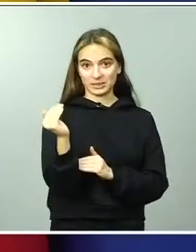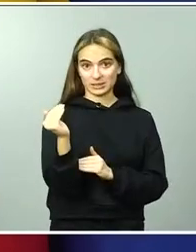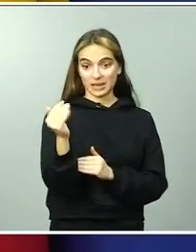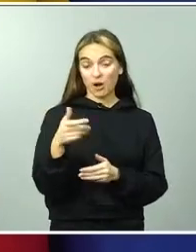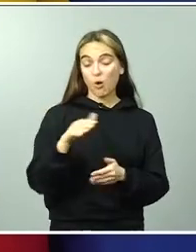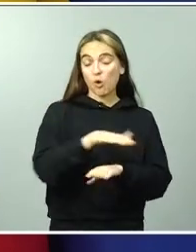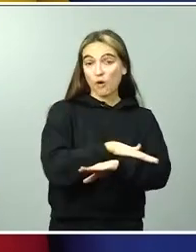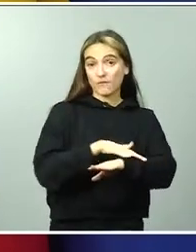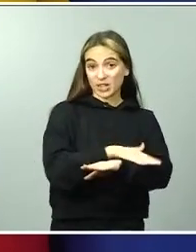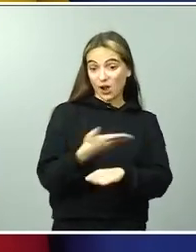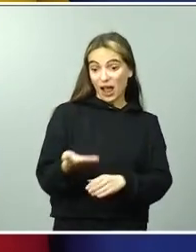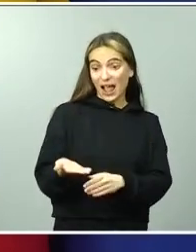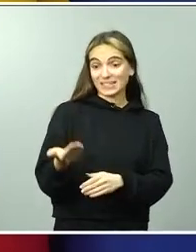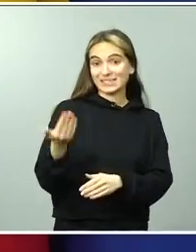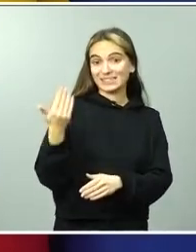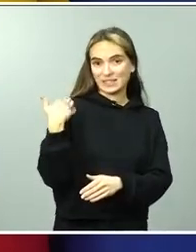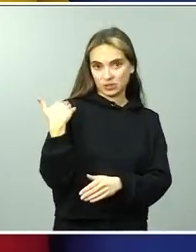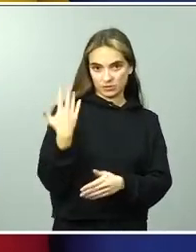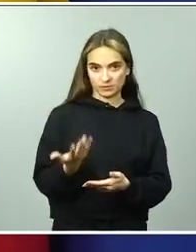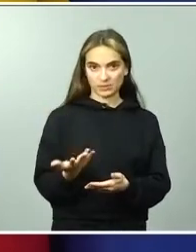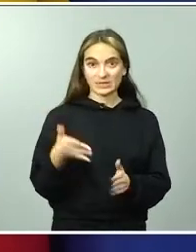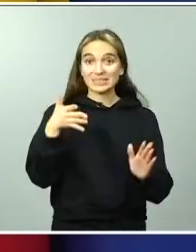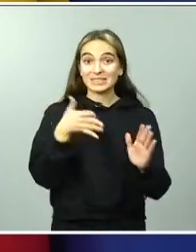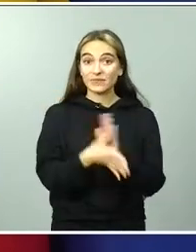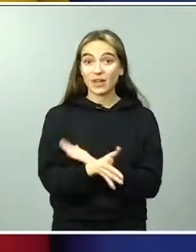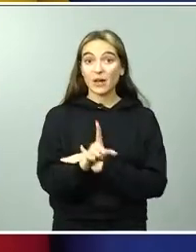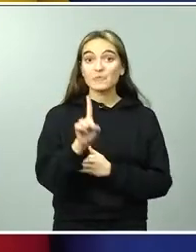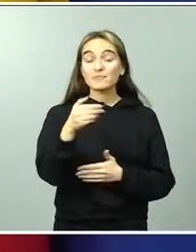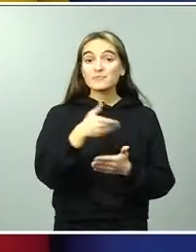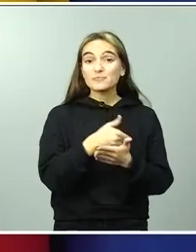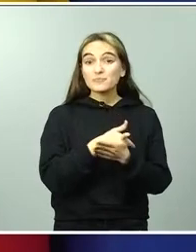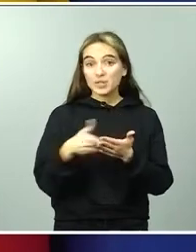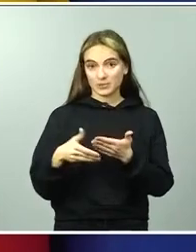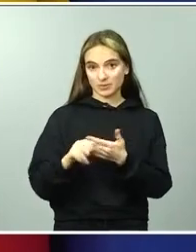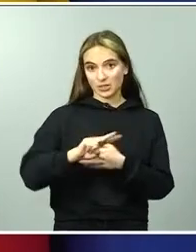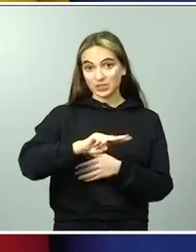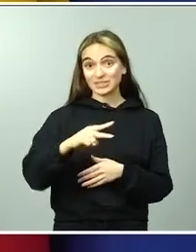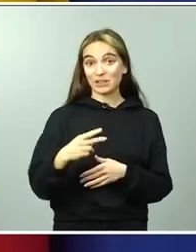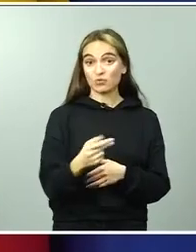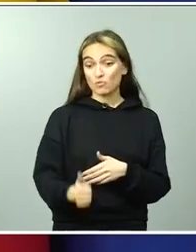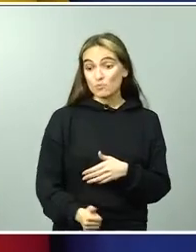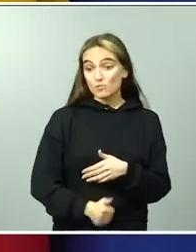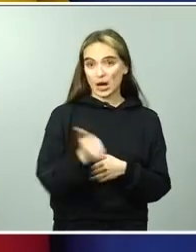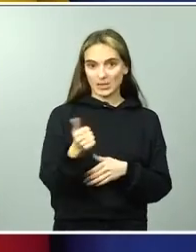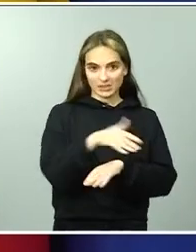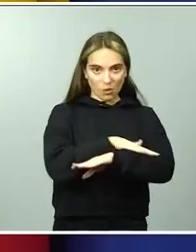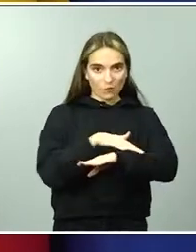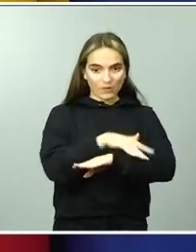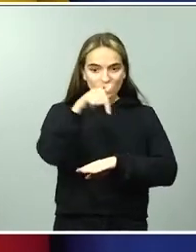Es decir, son 1.000 millones de euros más lo que ha aprobado este Gobierno a través de los